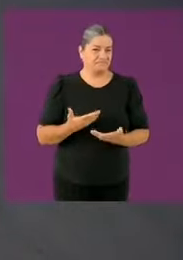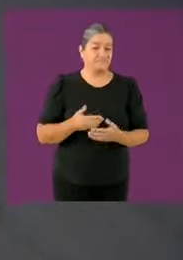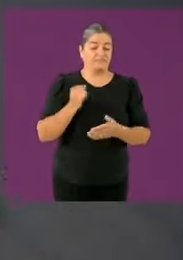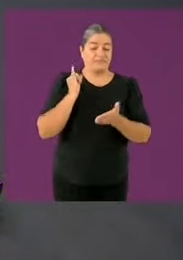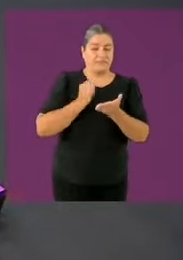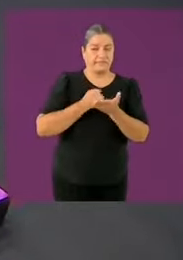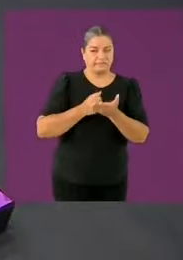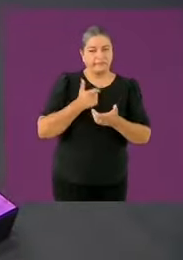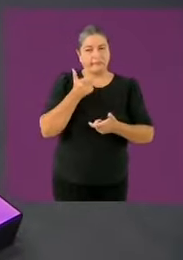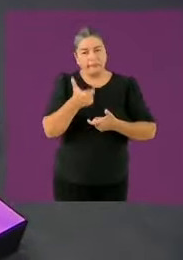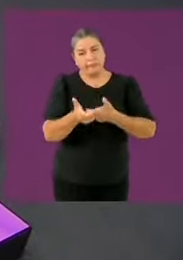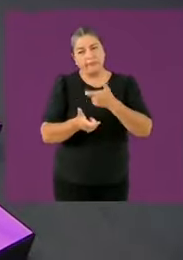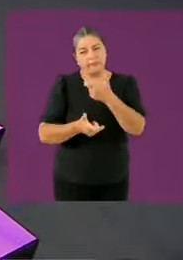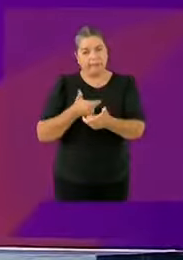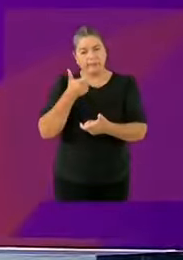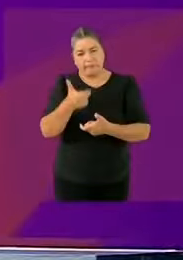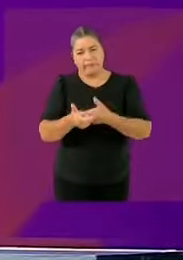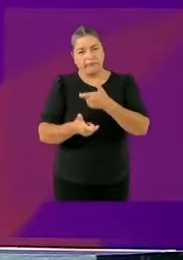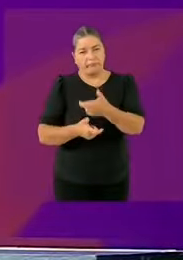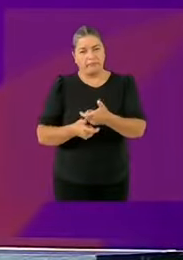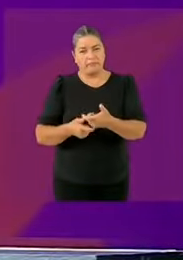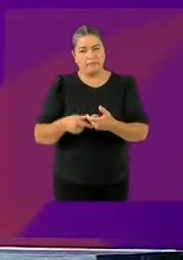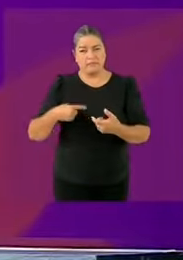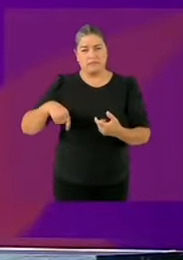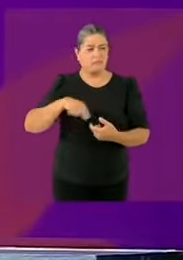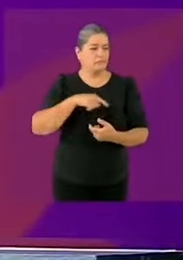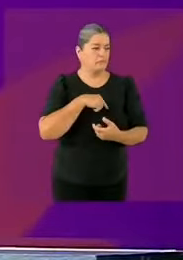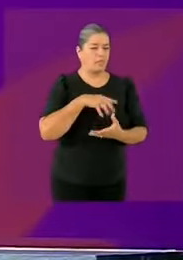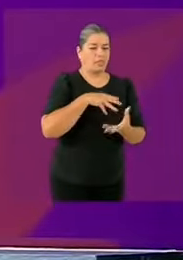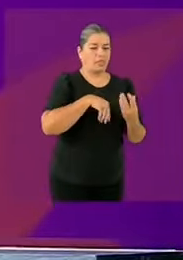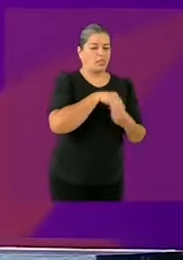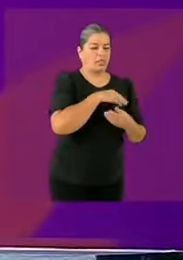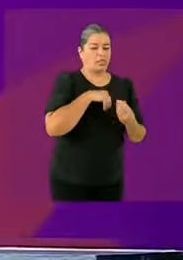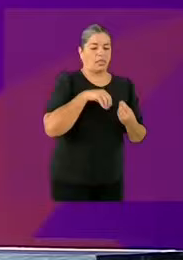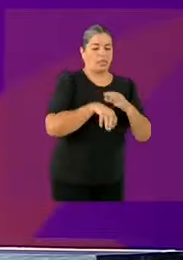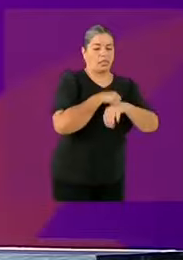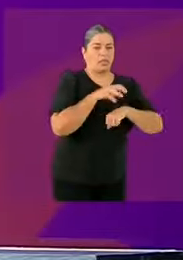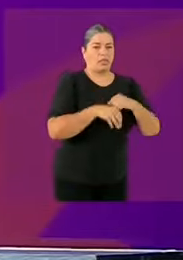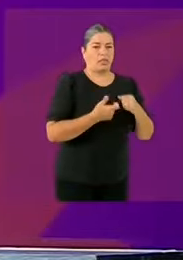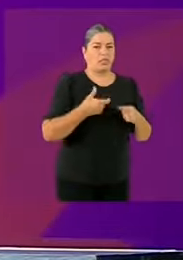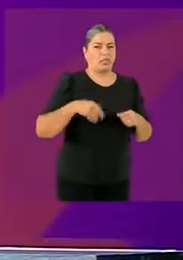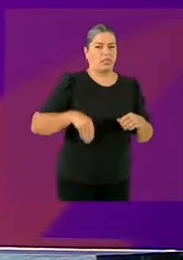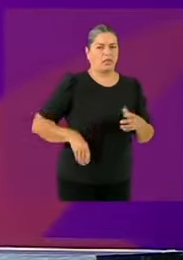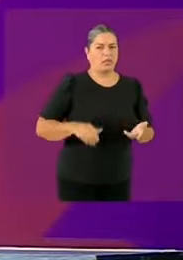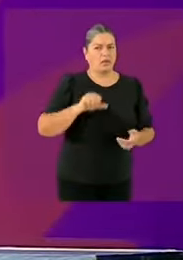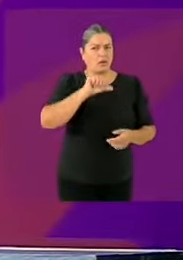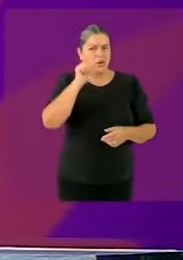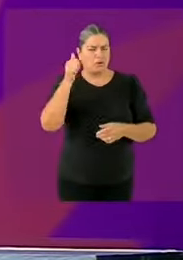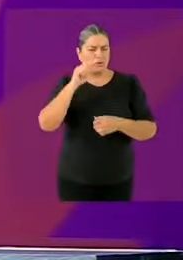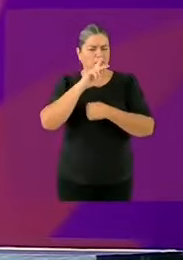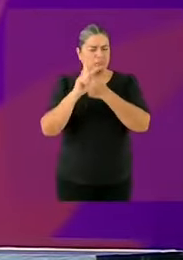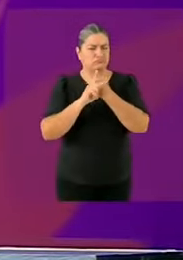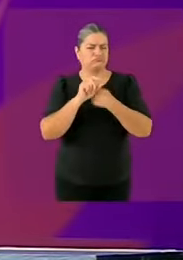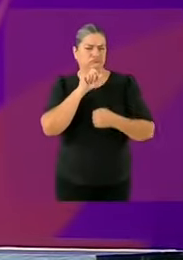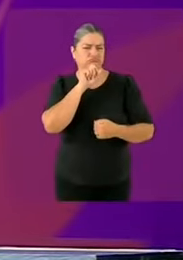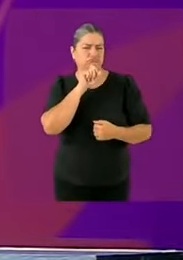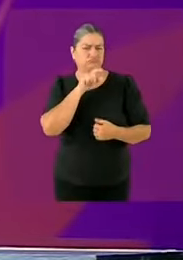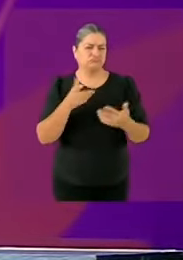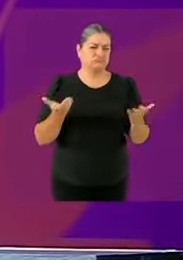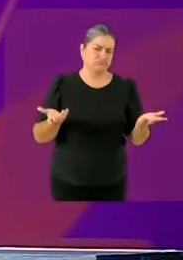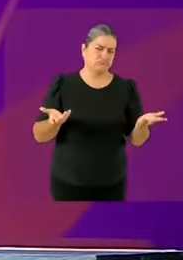población como la víctima y esto pues abre la puerta a pedir una reparación. Ustedes cambiarían esto, es decir,